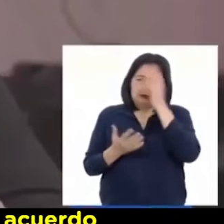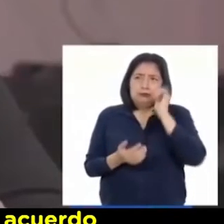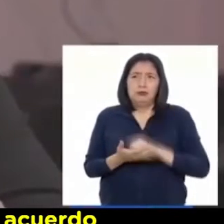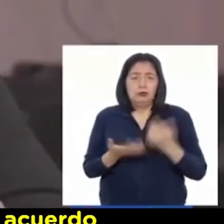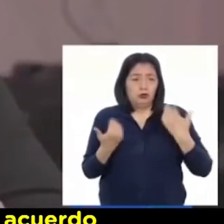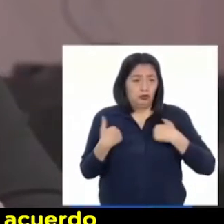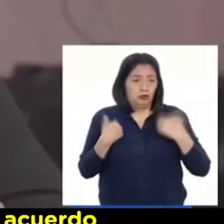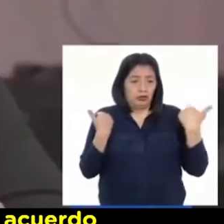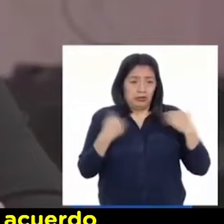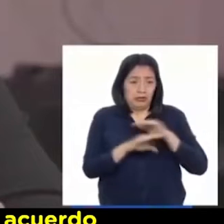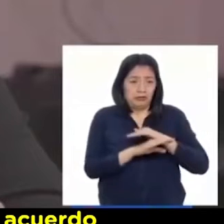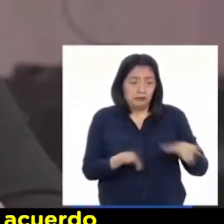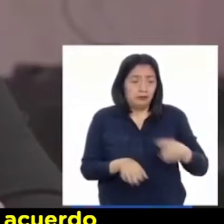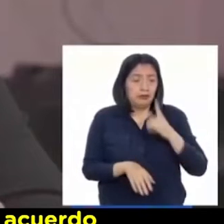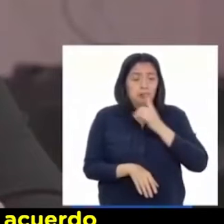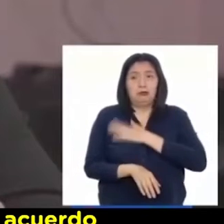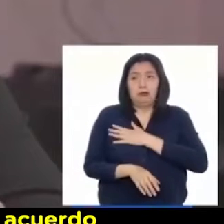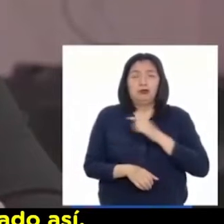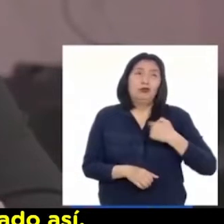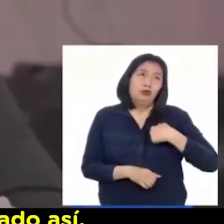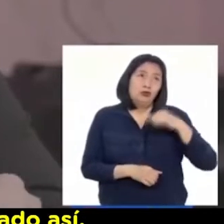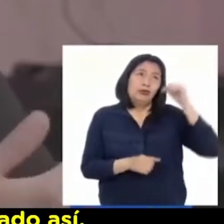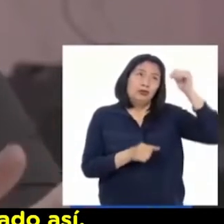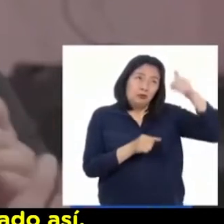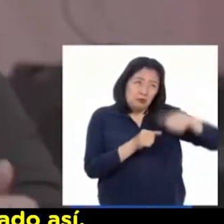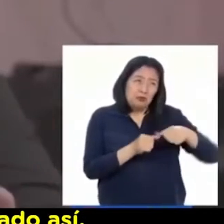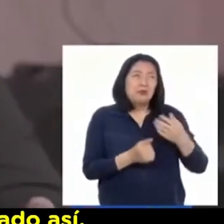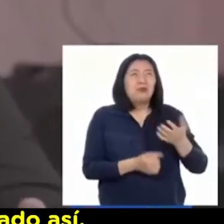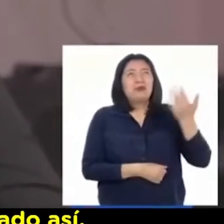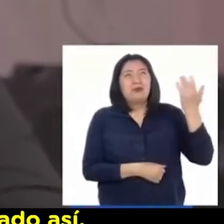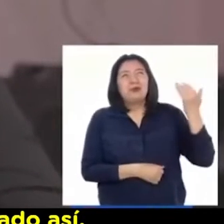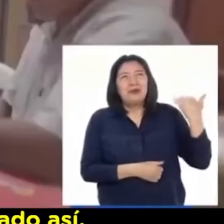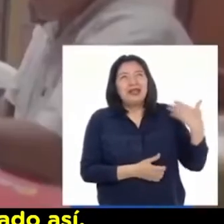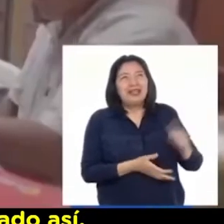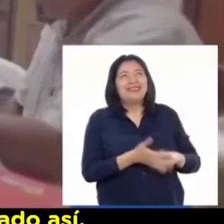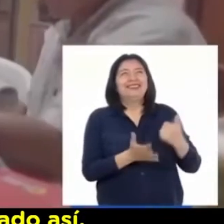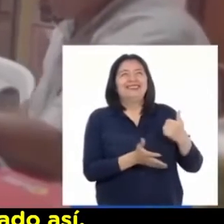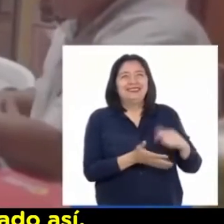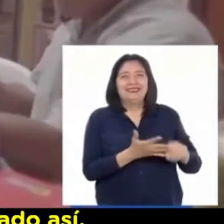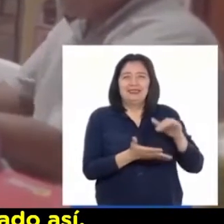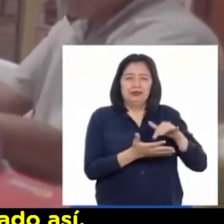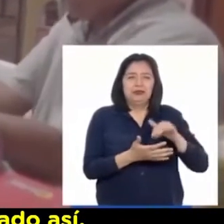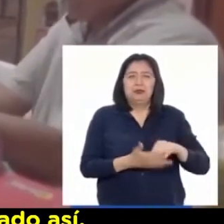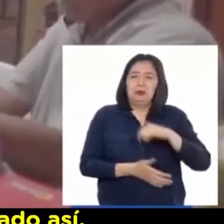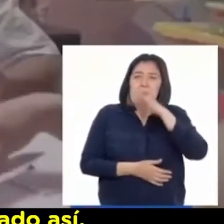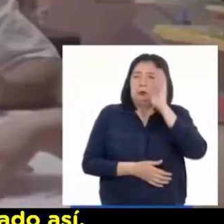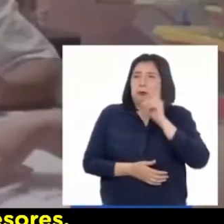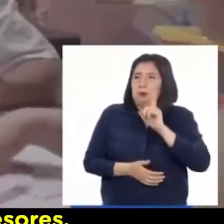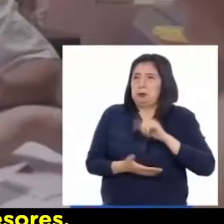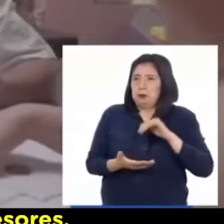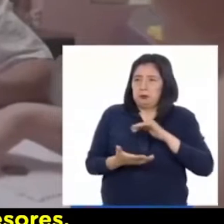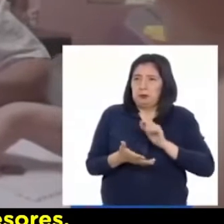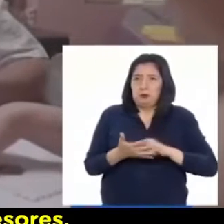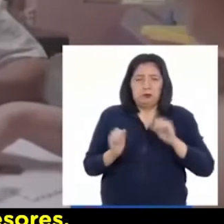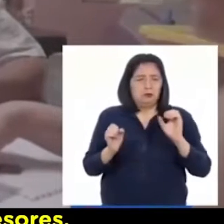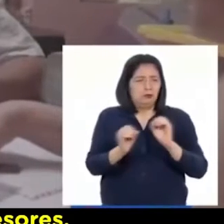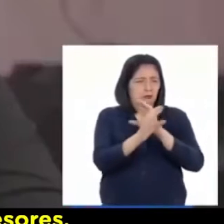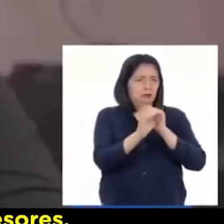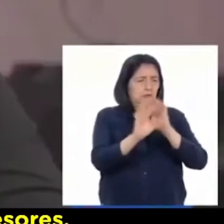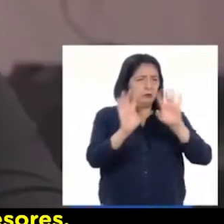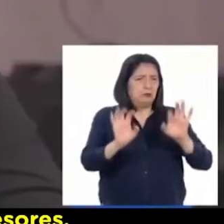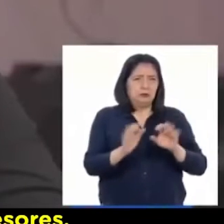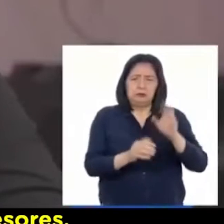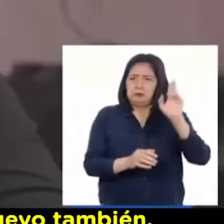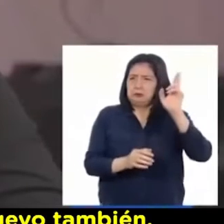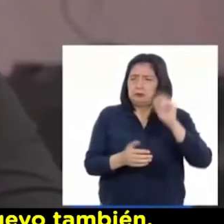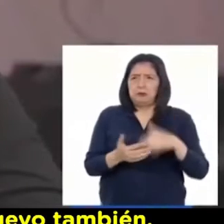quería terminar la secundaria y a la vez me recuerdo cómo fue ese proceso y pues nunca he estudiado así, tenía clases virtuales con